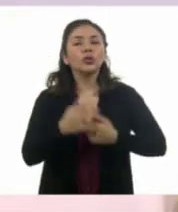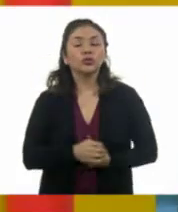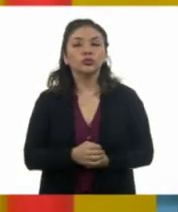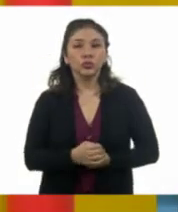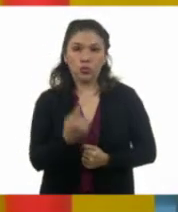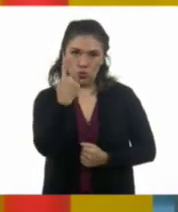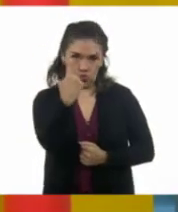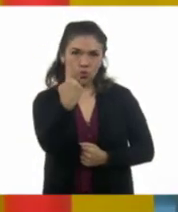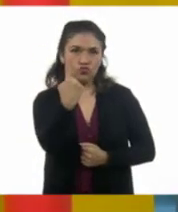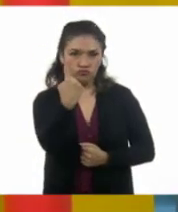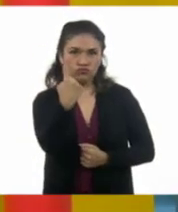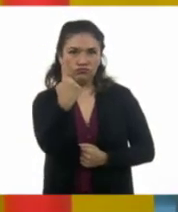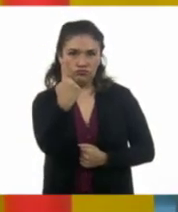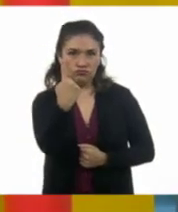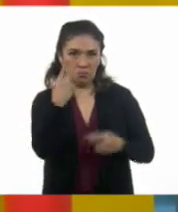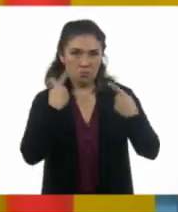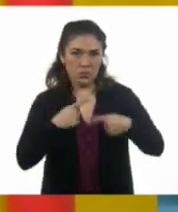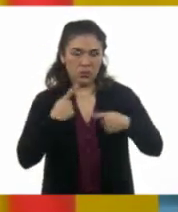Solamente una.